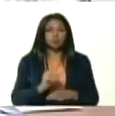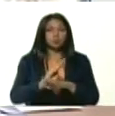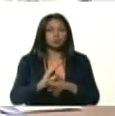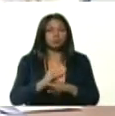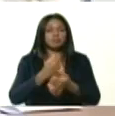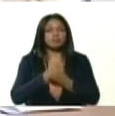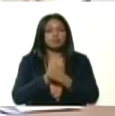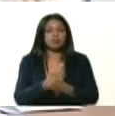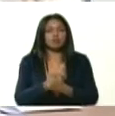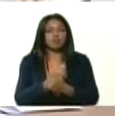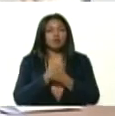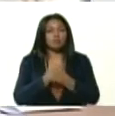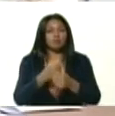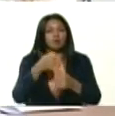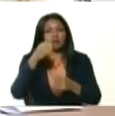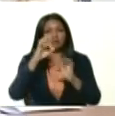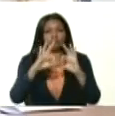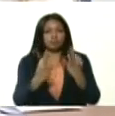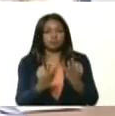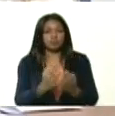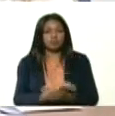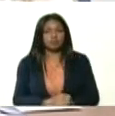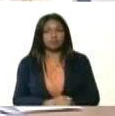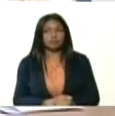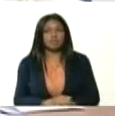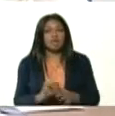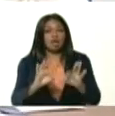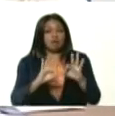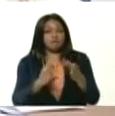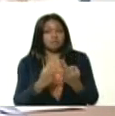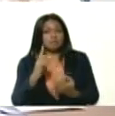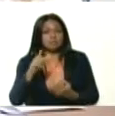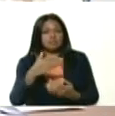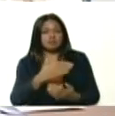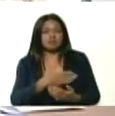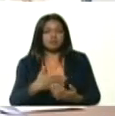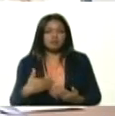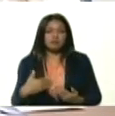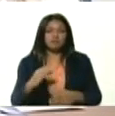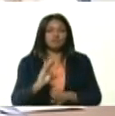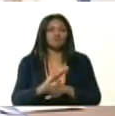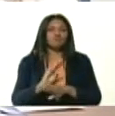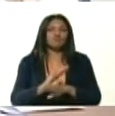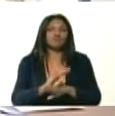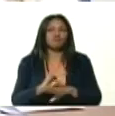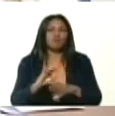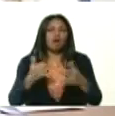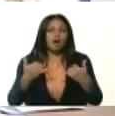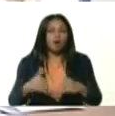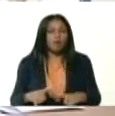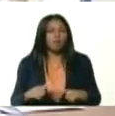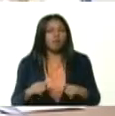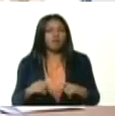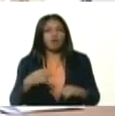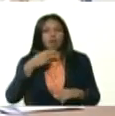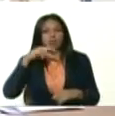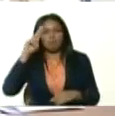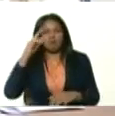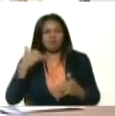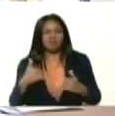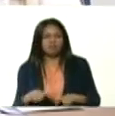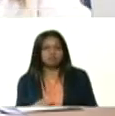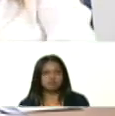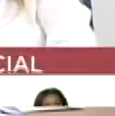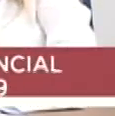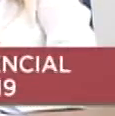el amor, el amor a la familia. Y la familia quiere proteger a sus hijos, los padres protegen a sus